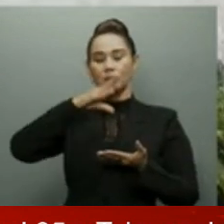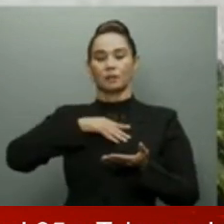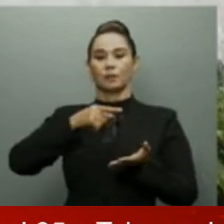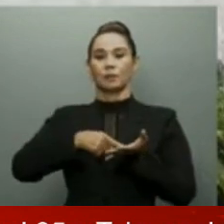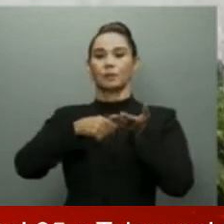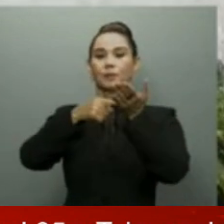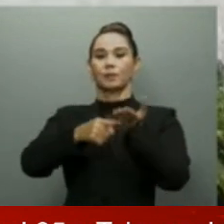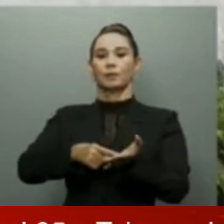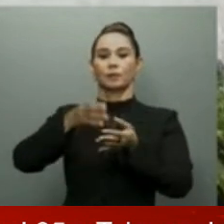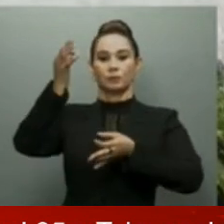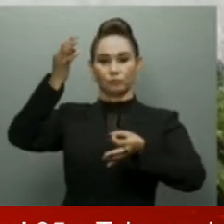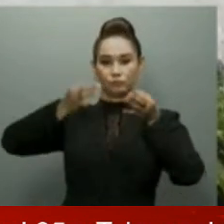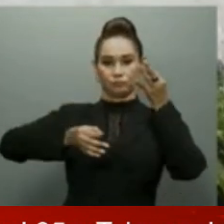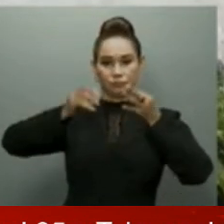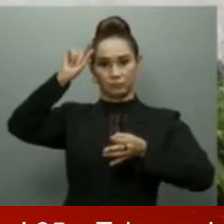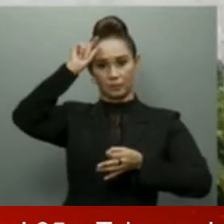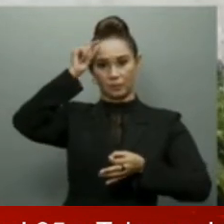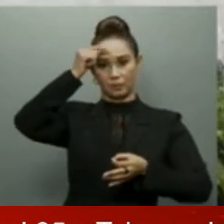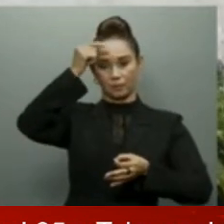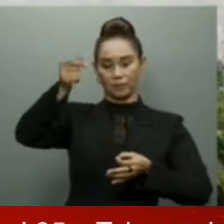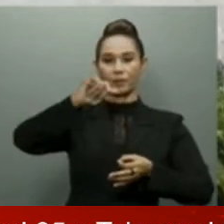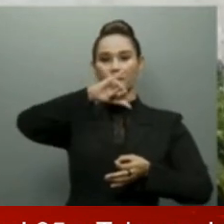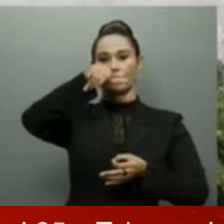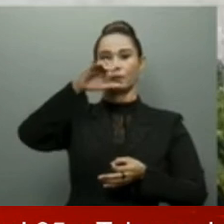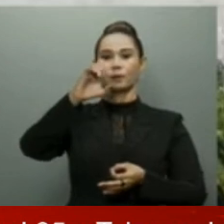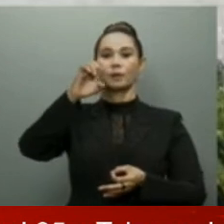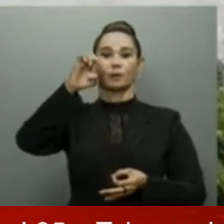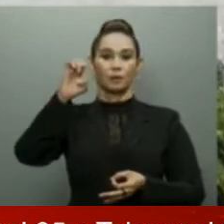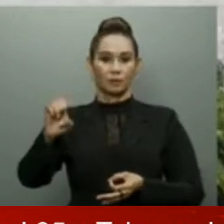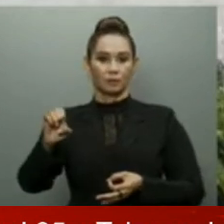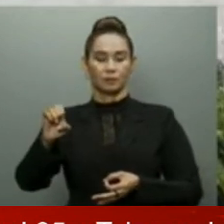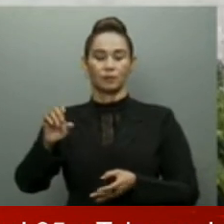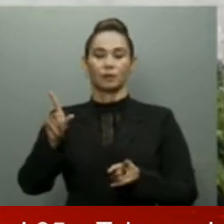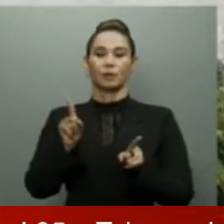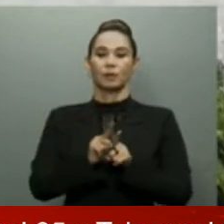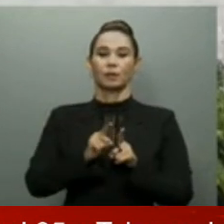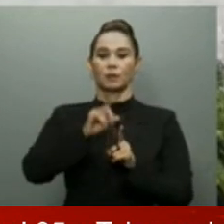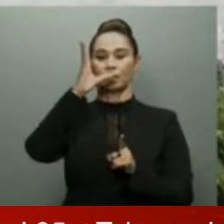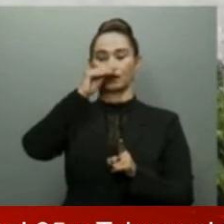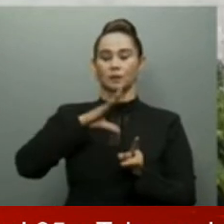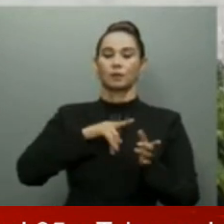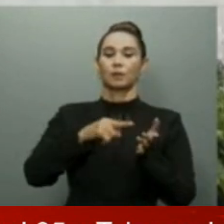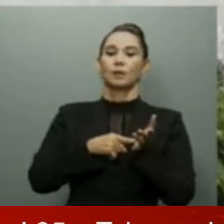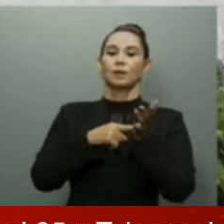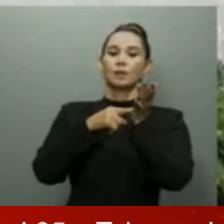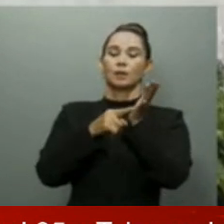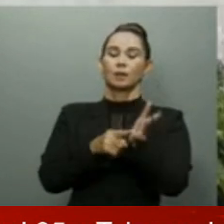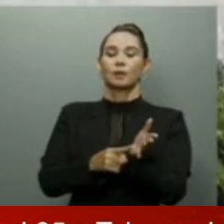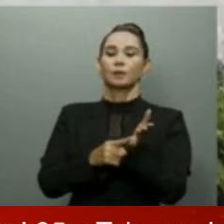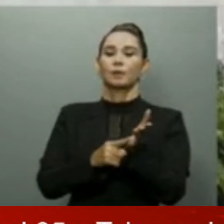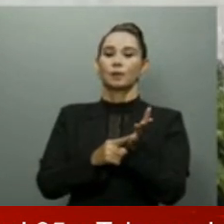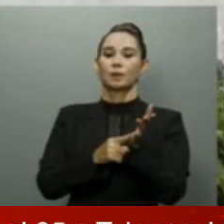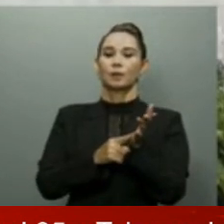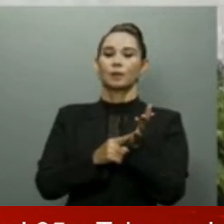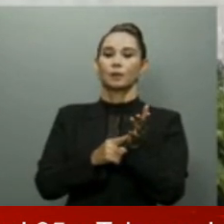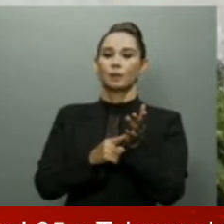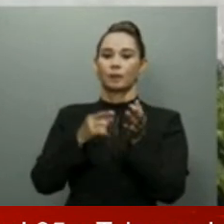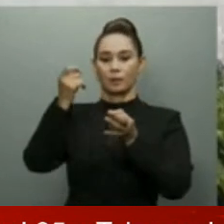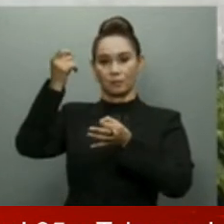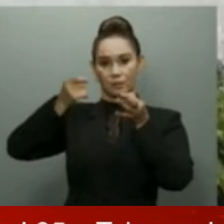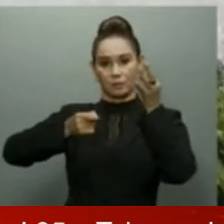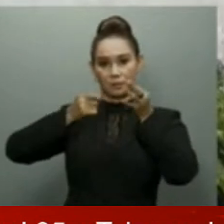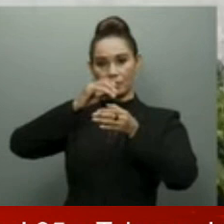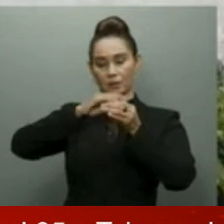de la Junta Central Electoral, señores representantes de la Procuraduría General de la República,